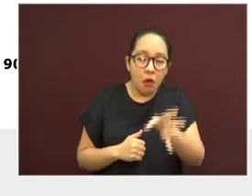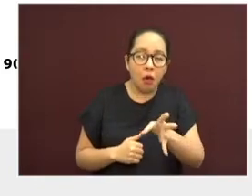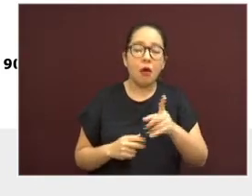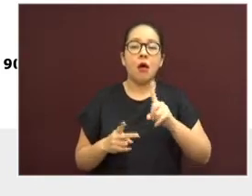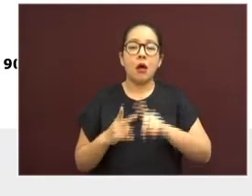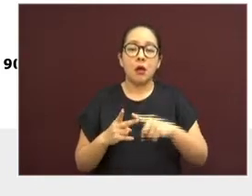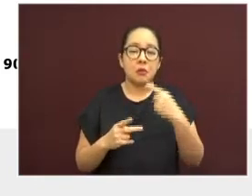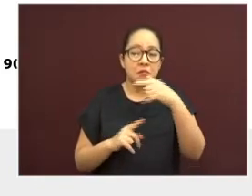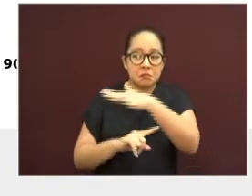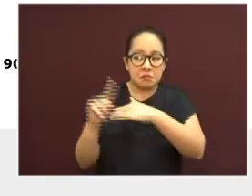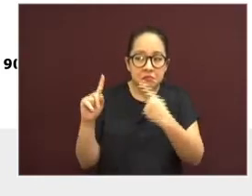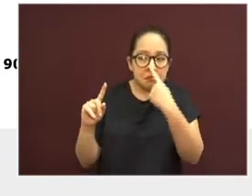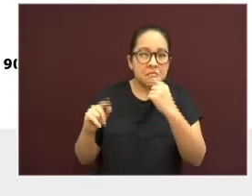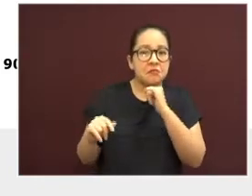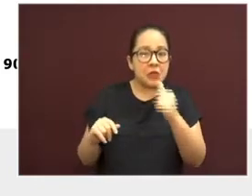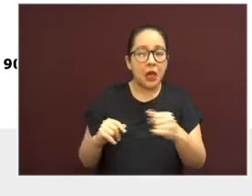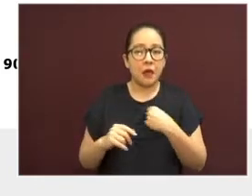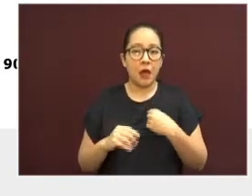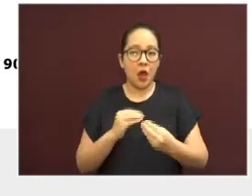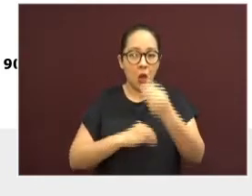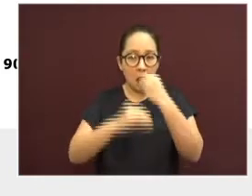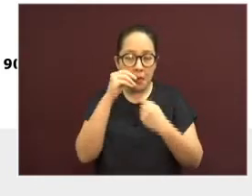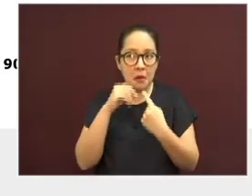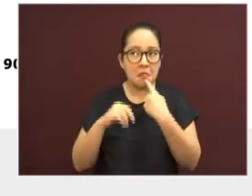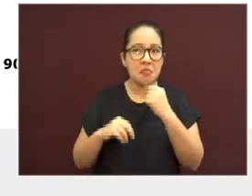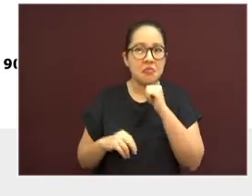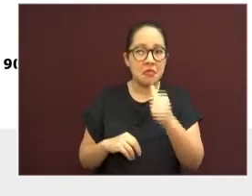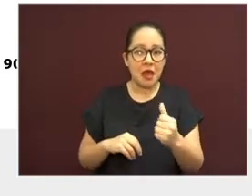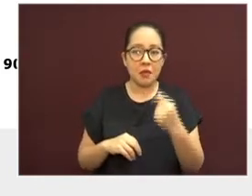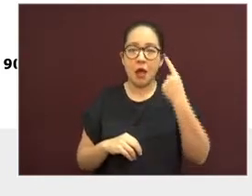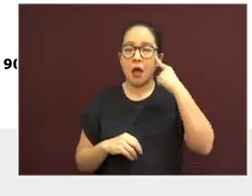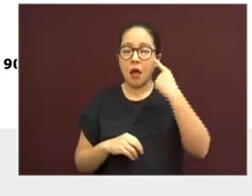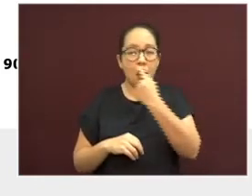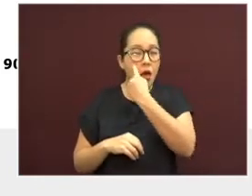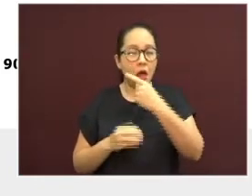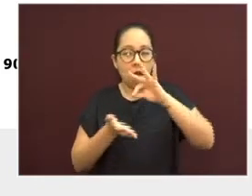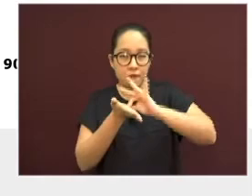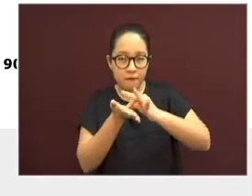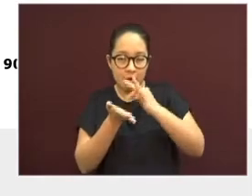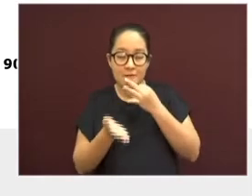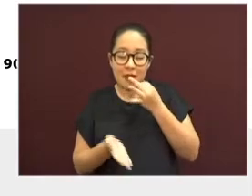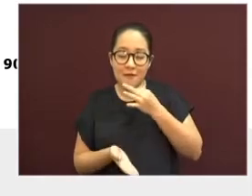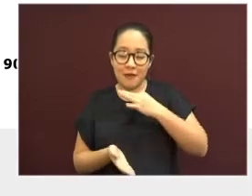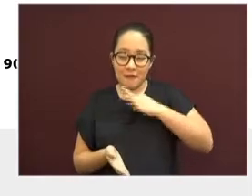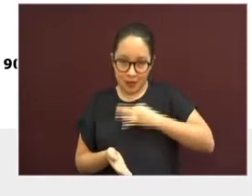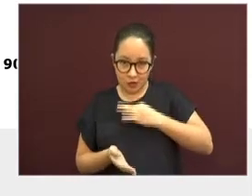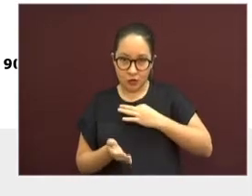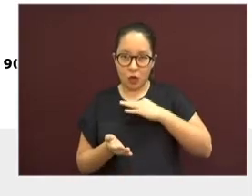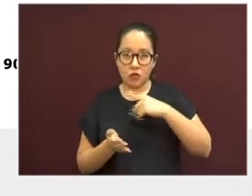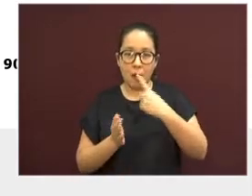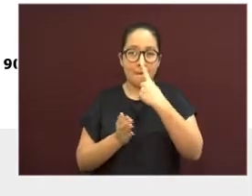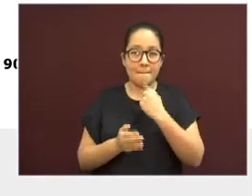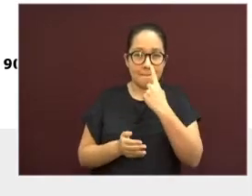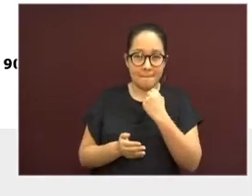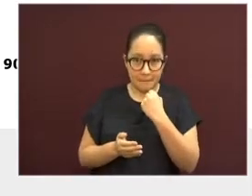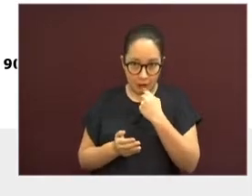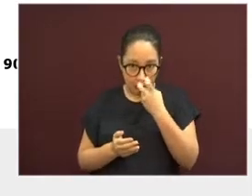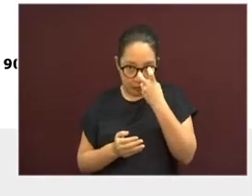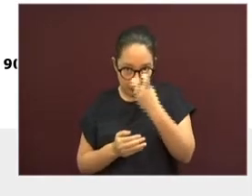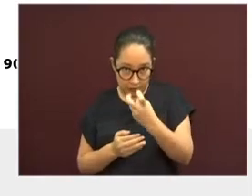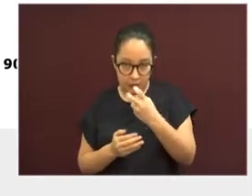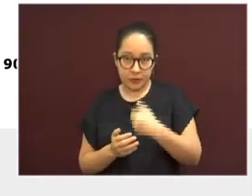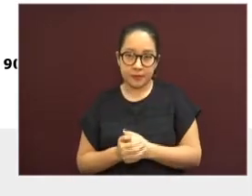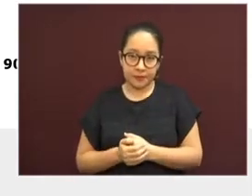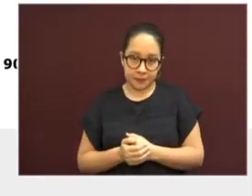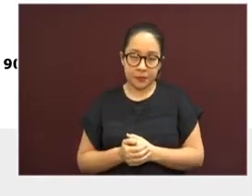olfato o del gusto o la conjuntivitis. Otros datos hemos estado mencionando debido a la importancia que tienen